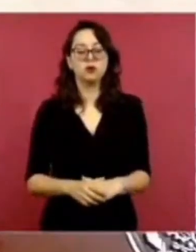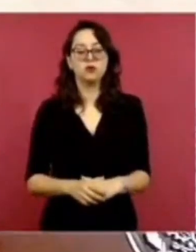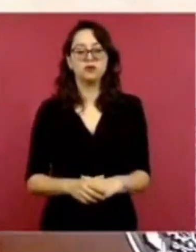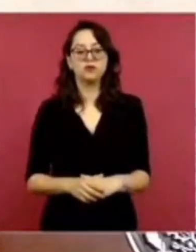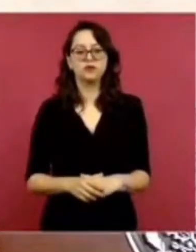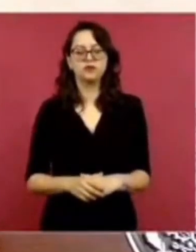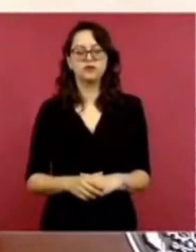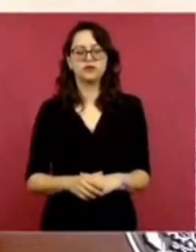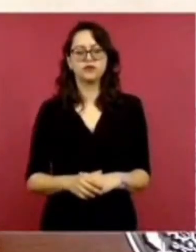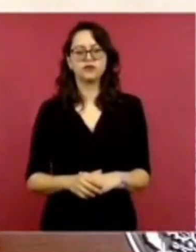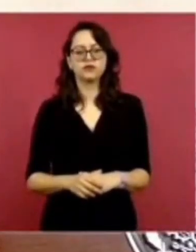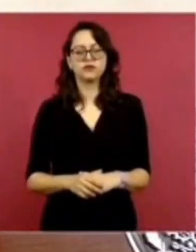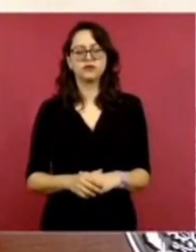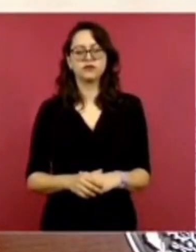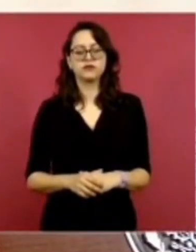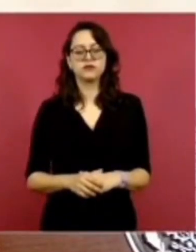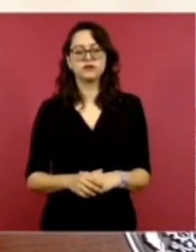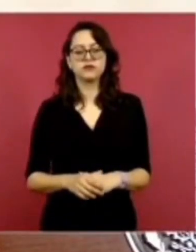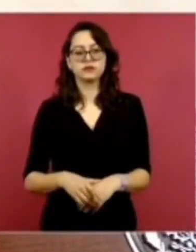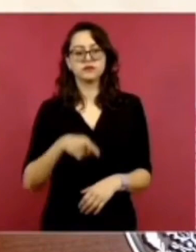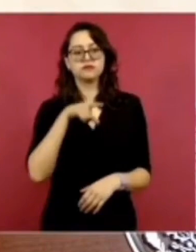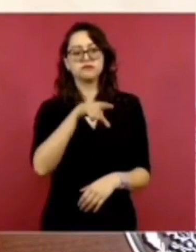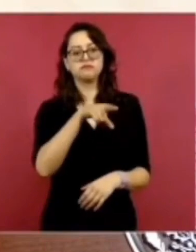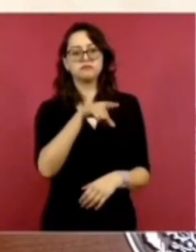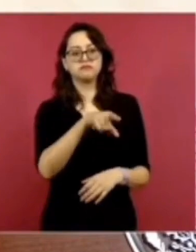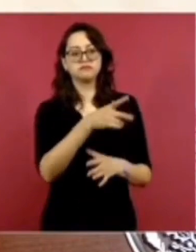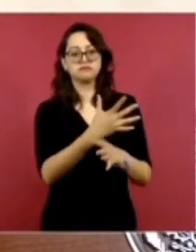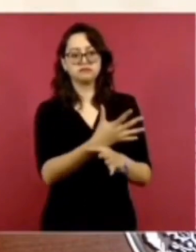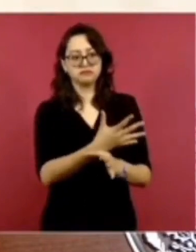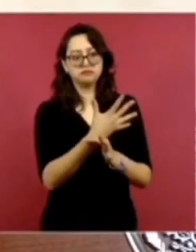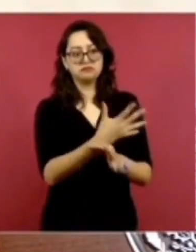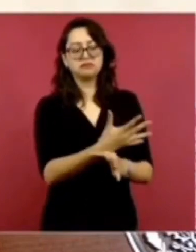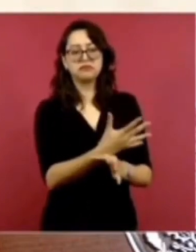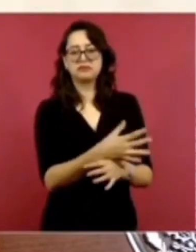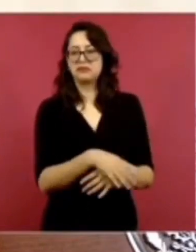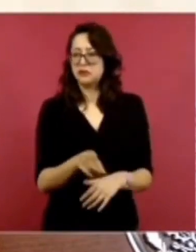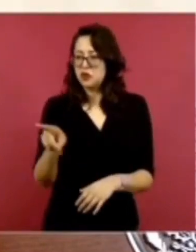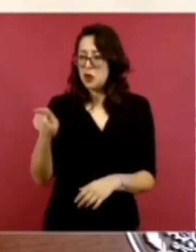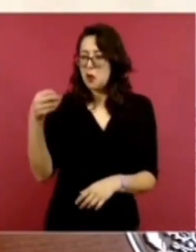Castañeda llegó a decir que Putla, Oaxaca,